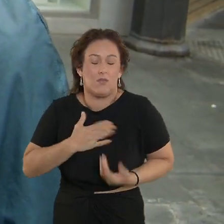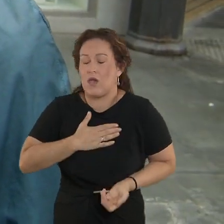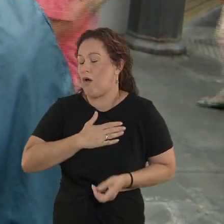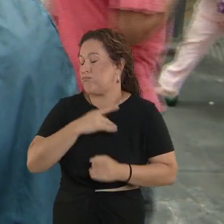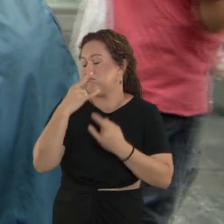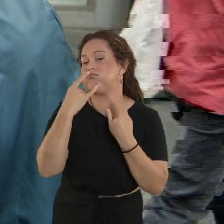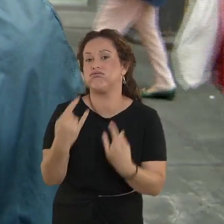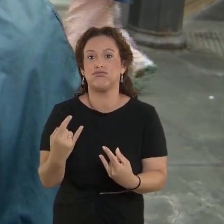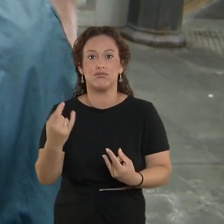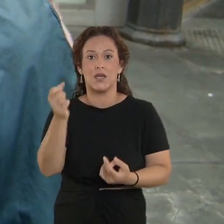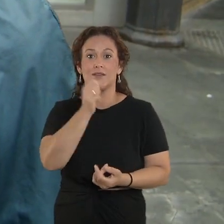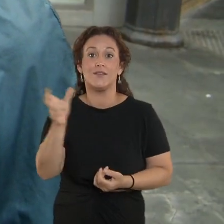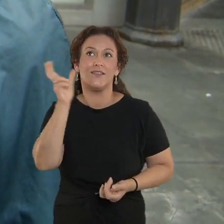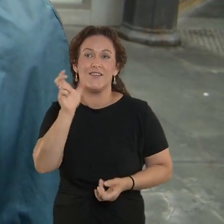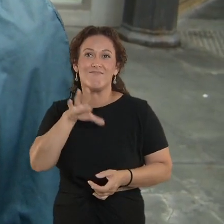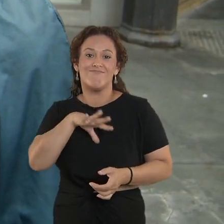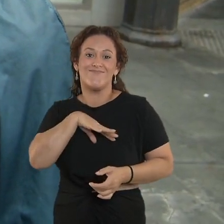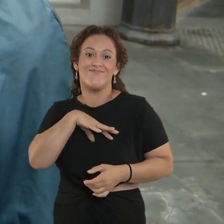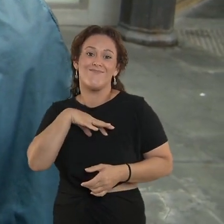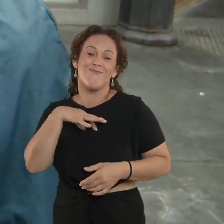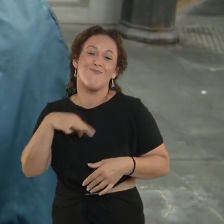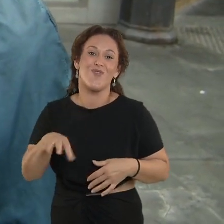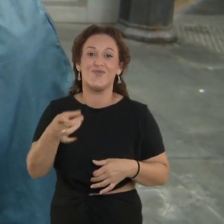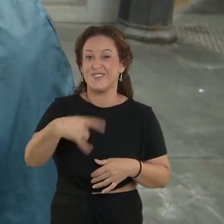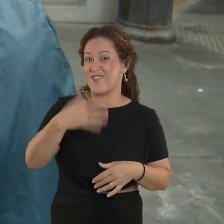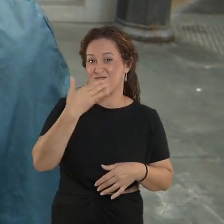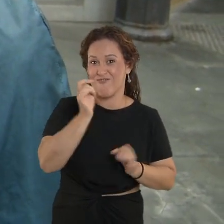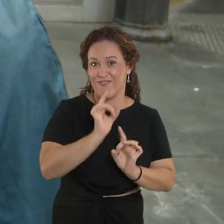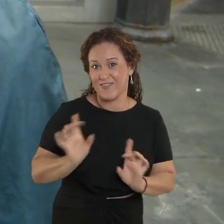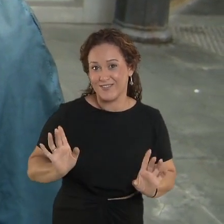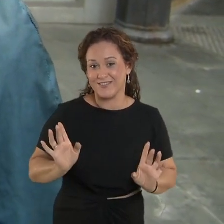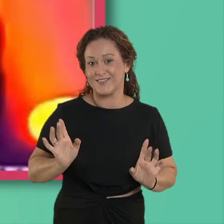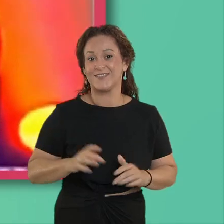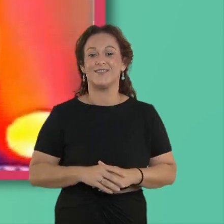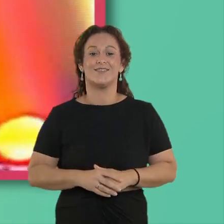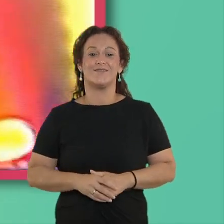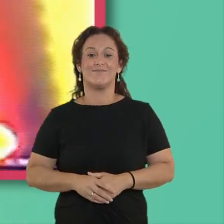con una canción que quizás no conozca.